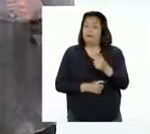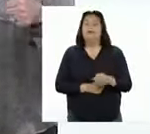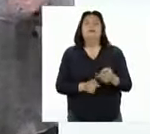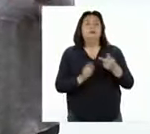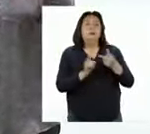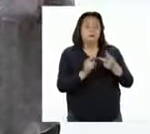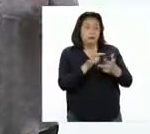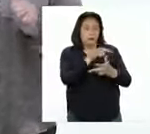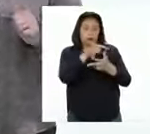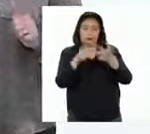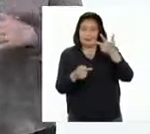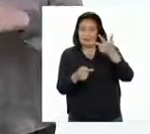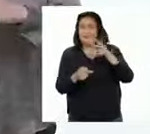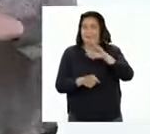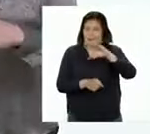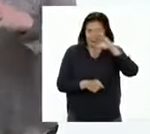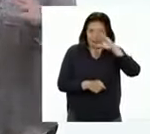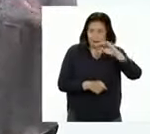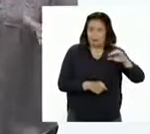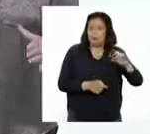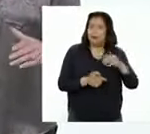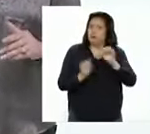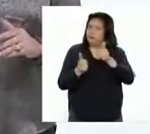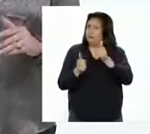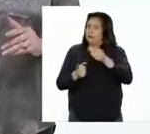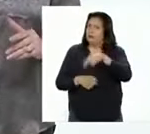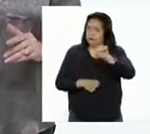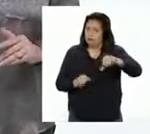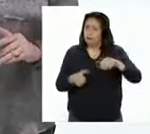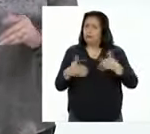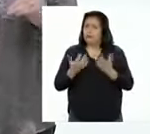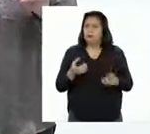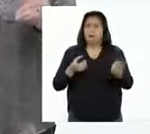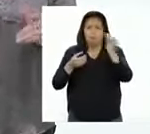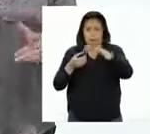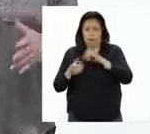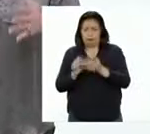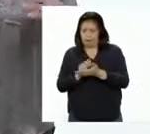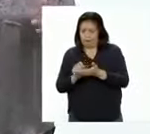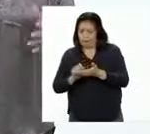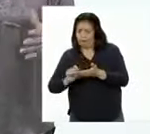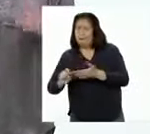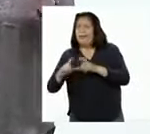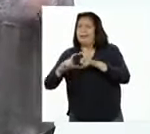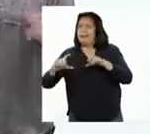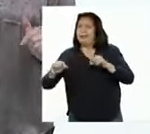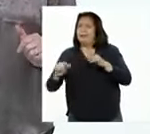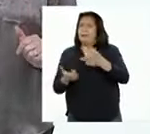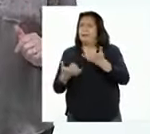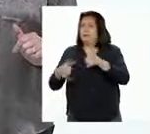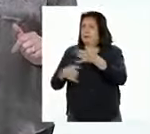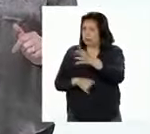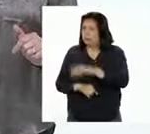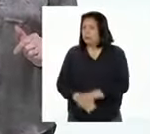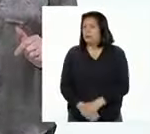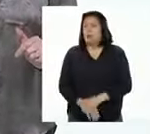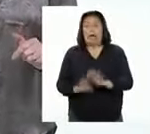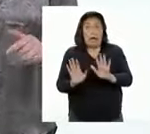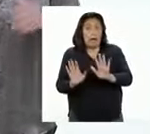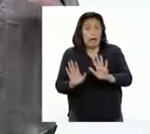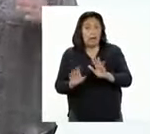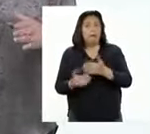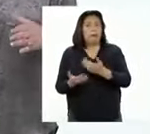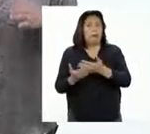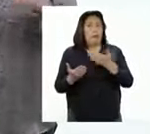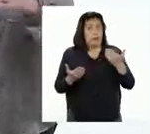Víctor, Valeria y Pablo. Todas ellas las podemos incluir en las tarjetas que haremos para el juego. Pero